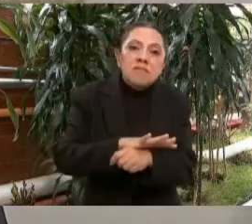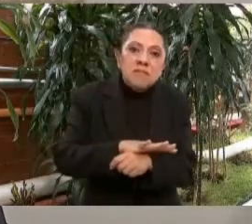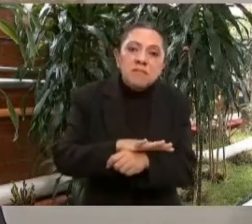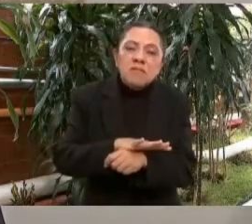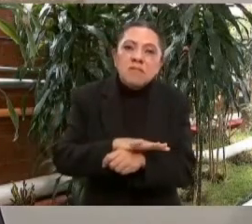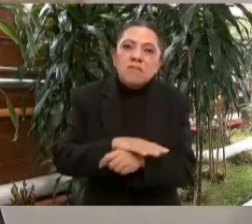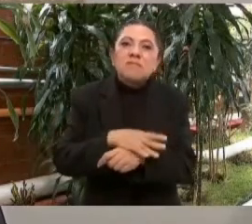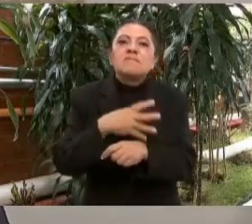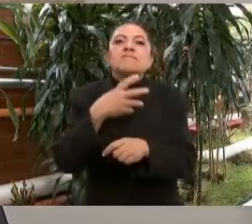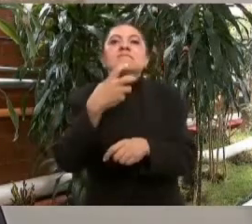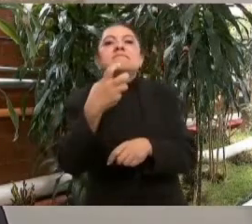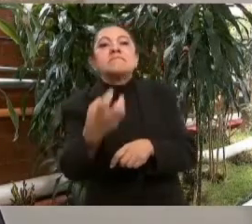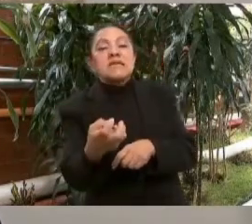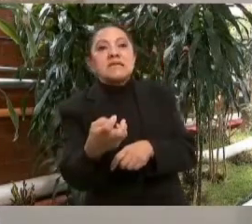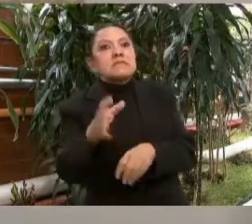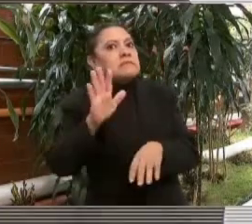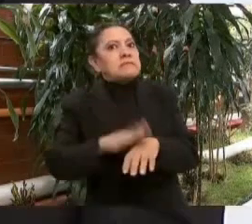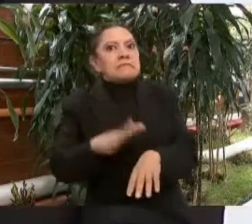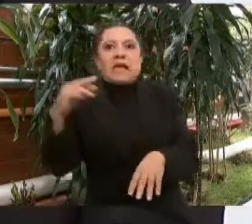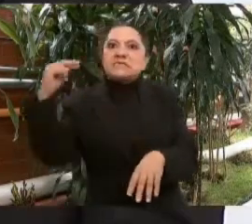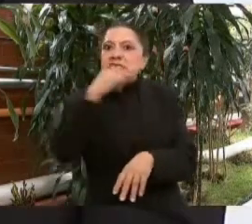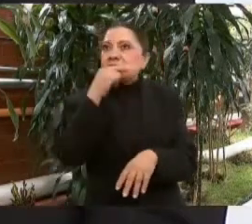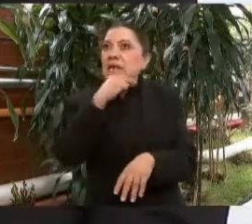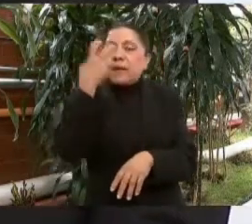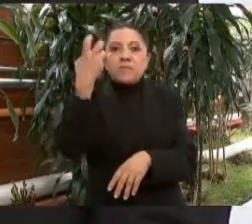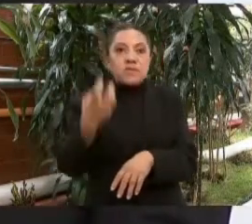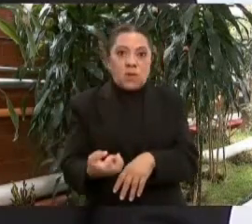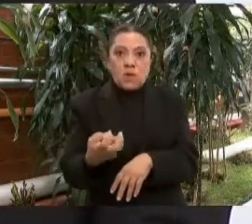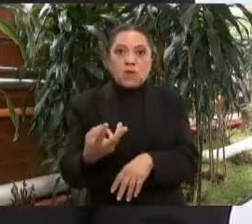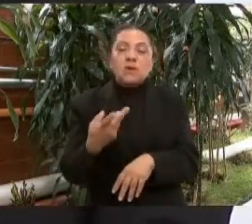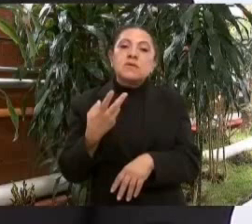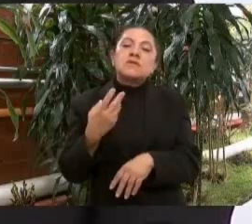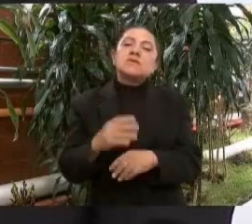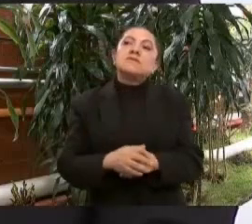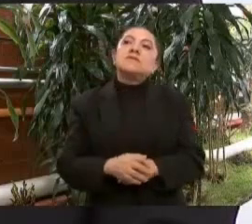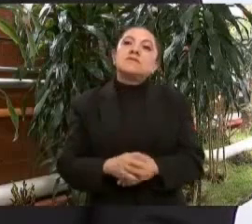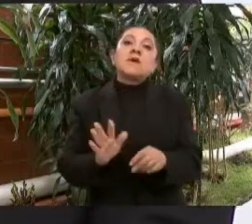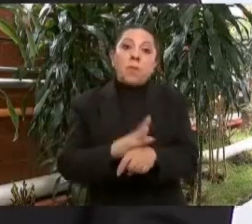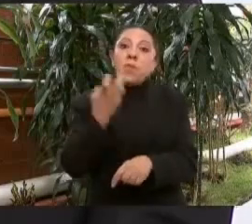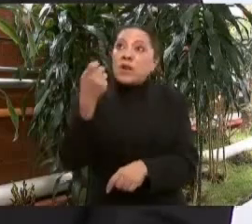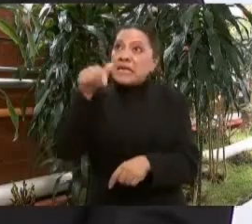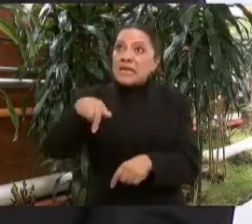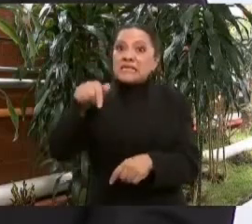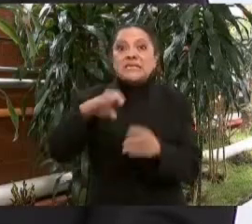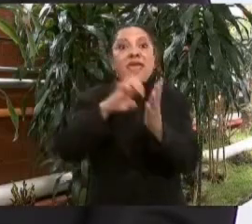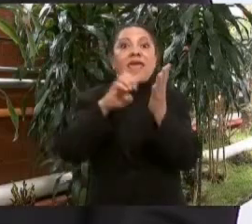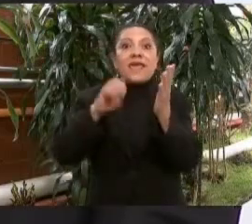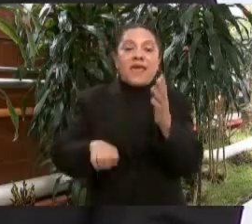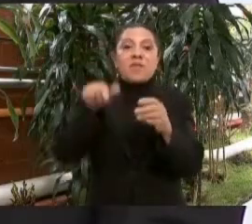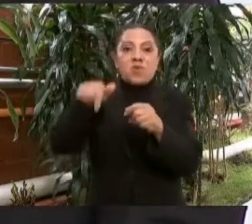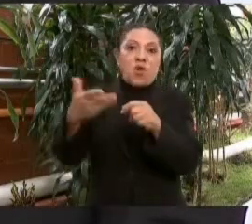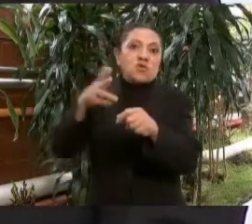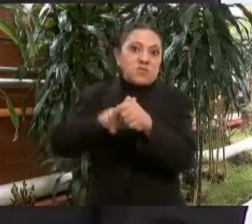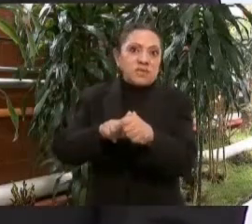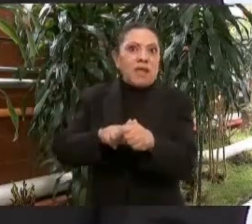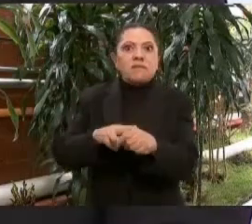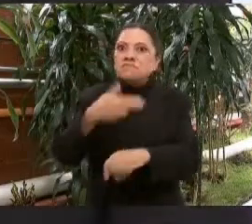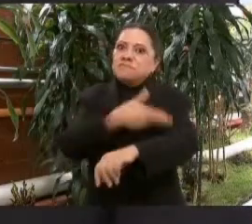esto se apresuró y este es un ejemplo. Pero